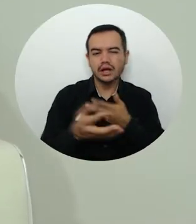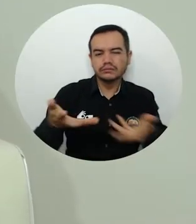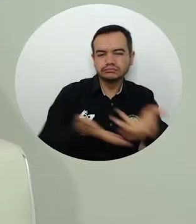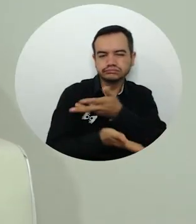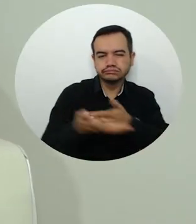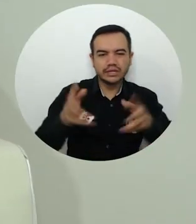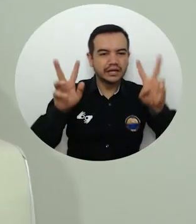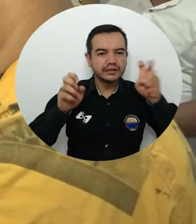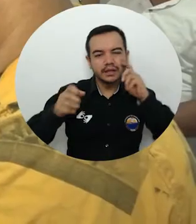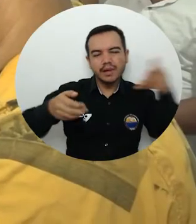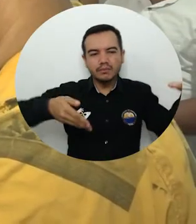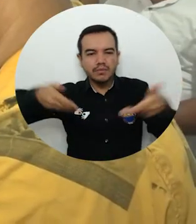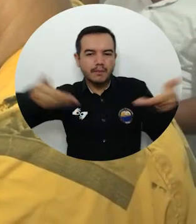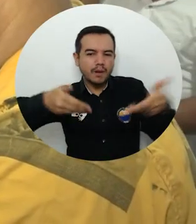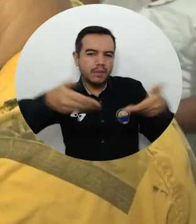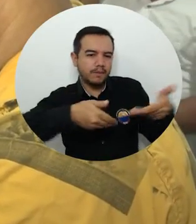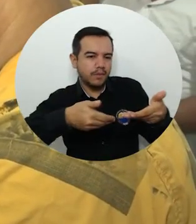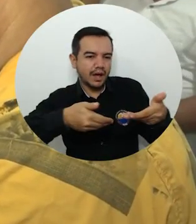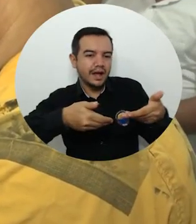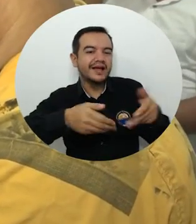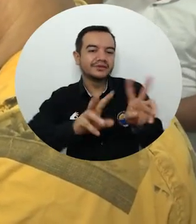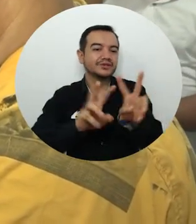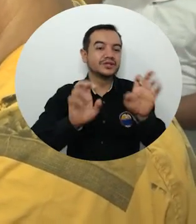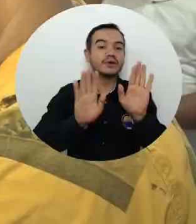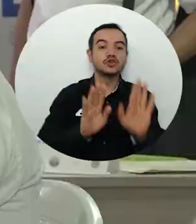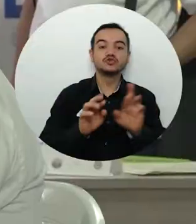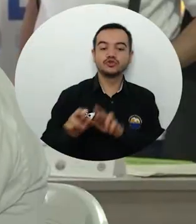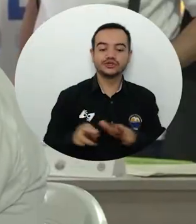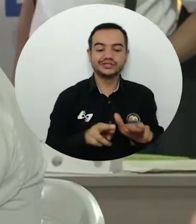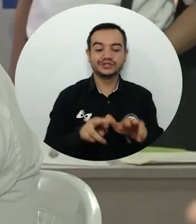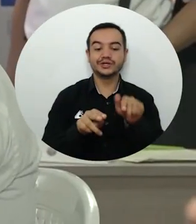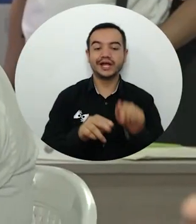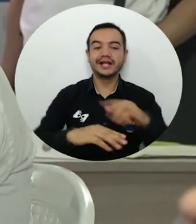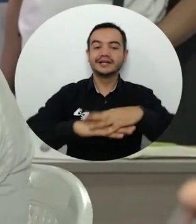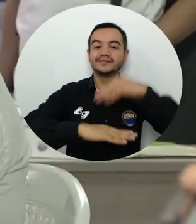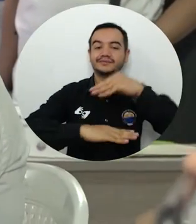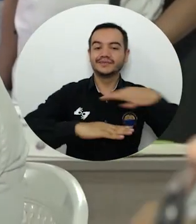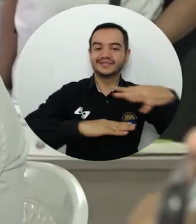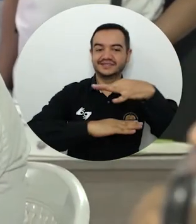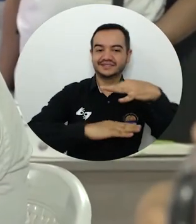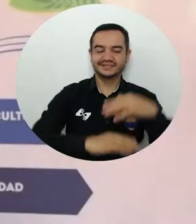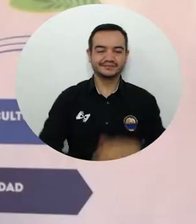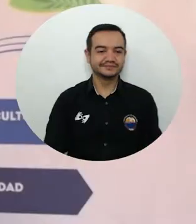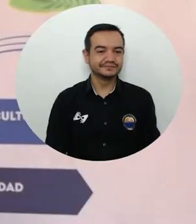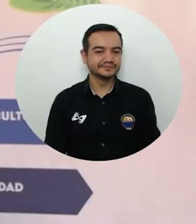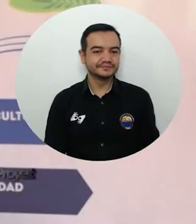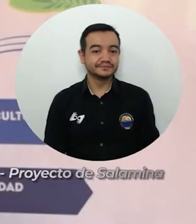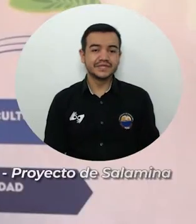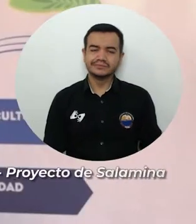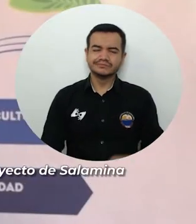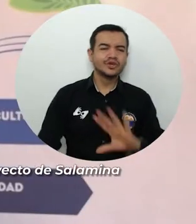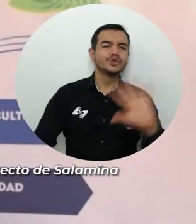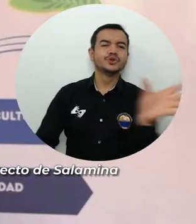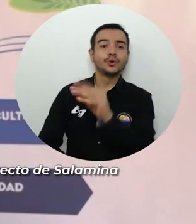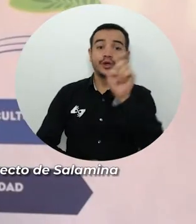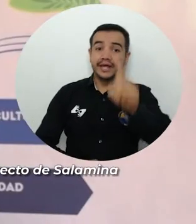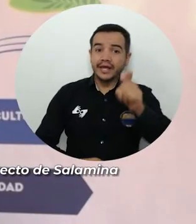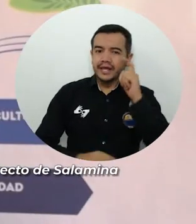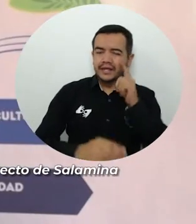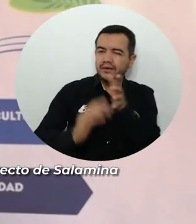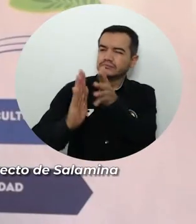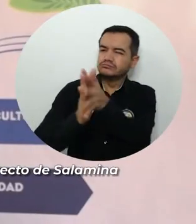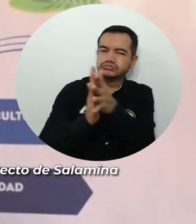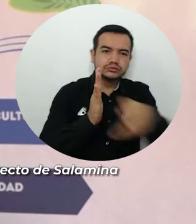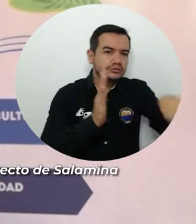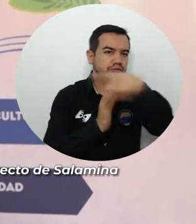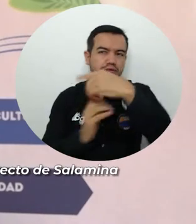intercambios de experiencias, saberes y temáticas relacionadas con el río Magdalena. La comunidad en general debe tener acceso al conocimiento para